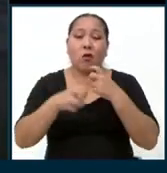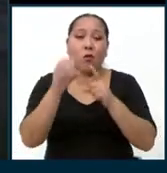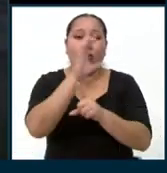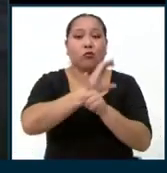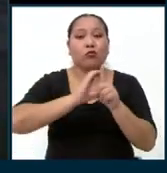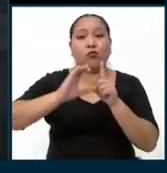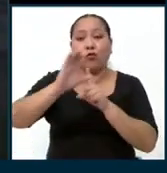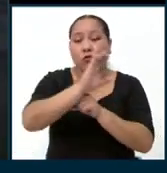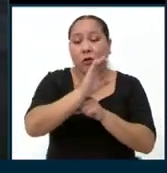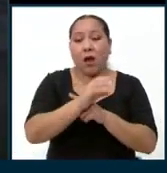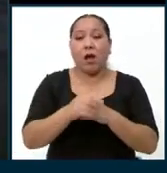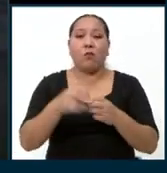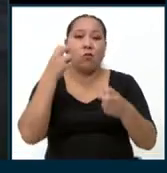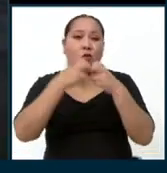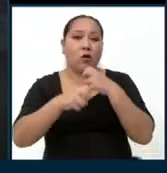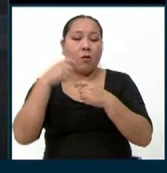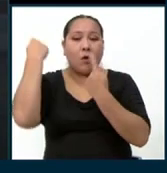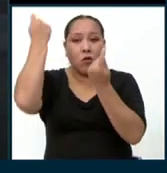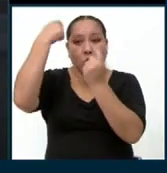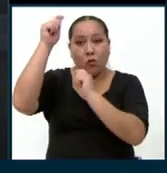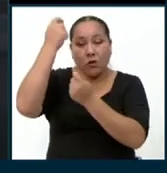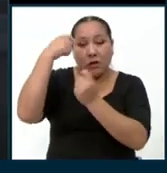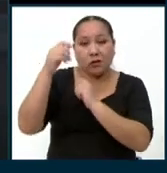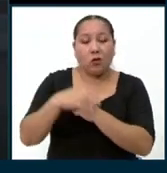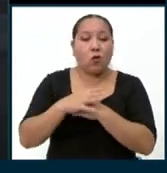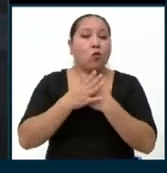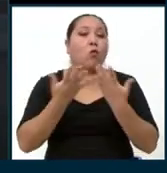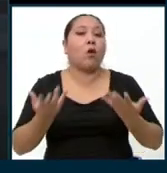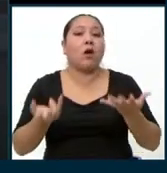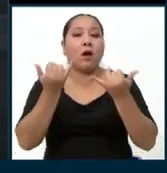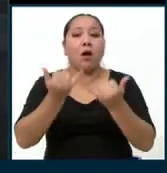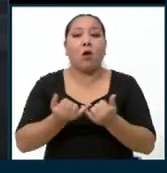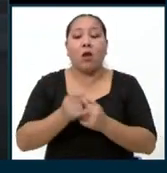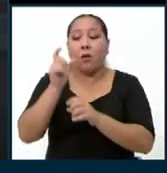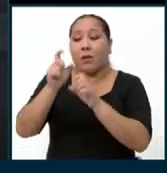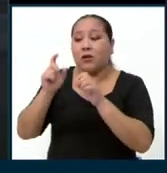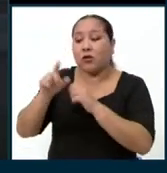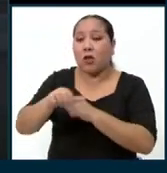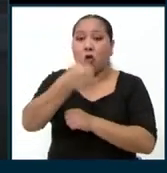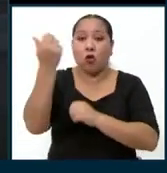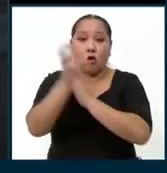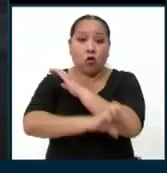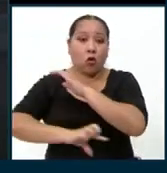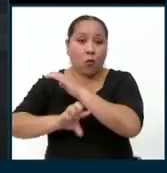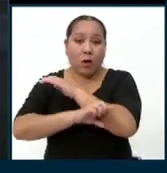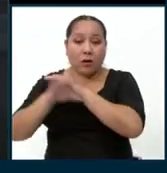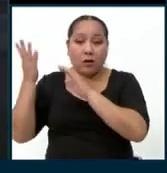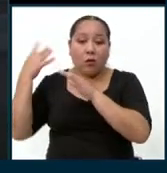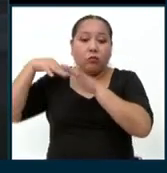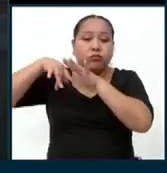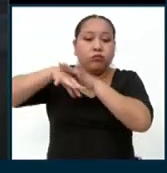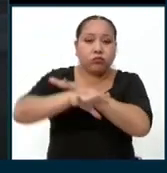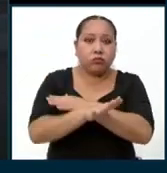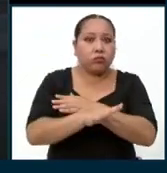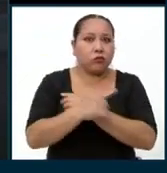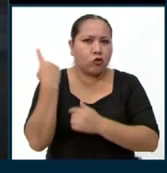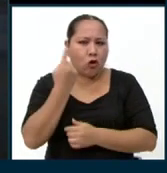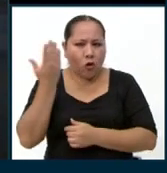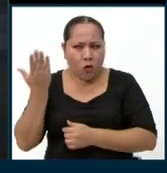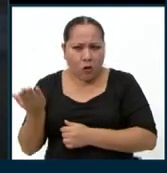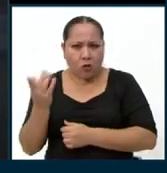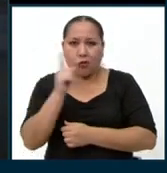turístico. No tenemos pues hoy en día los extranjeros que vienen. No solamente los extranjeros, también nosotros los peruanos.